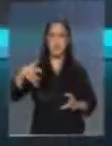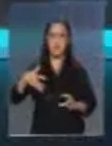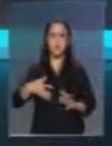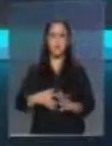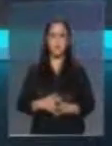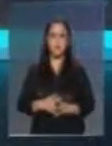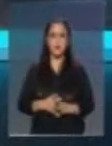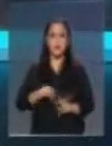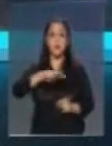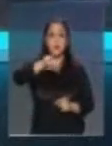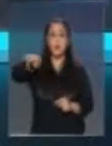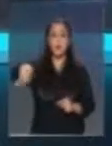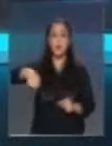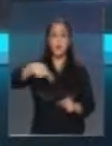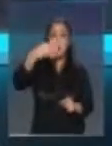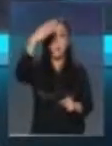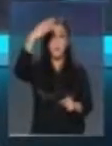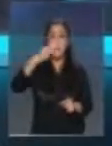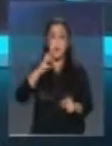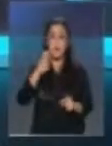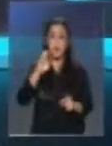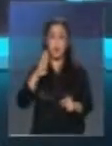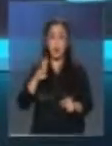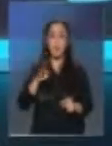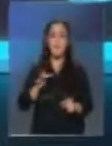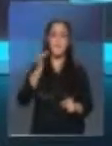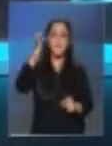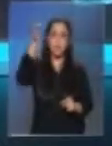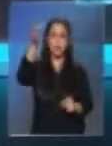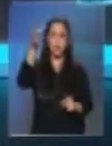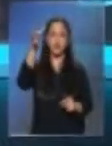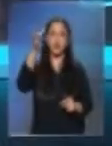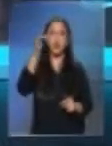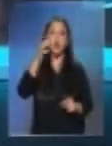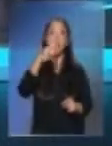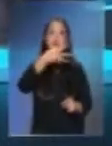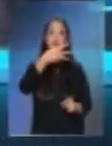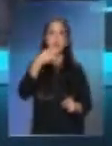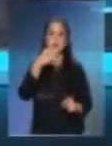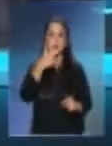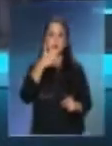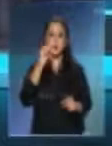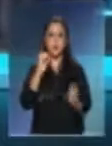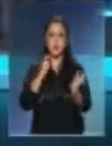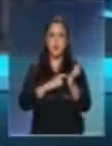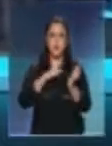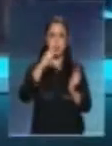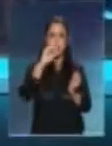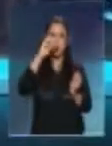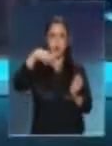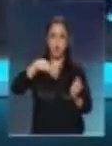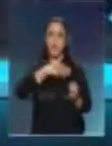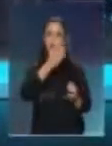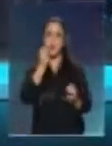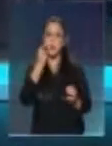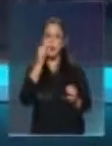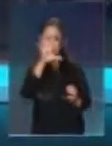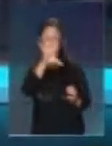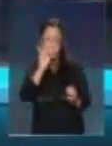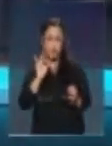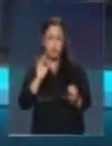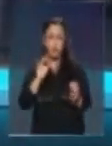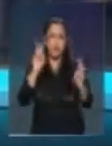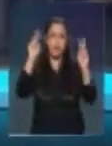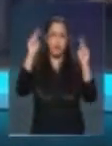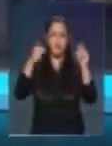En nuestro sitio web futuro360.com usted siempre encontrará las últimas innovaciones de la ciencia y la